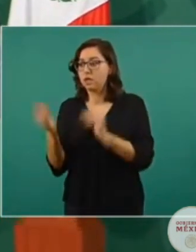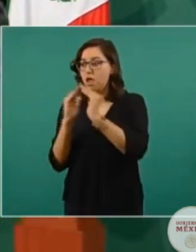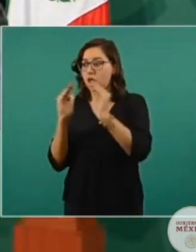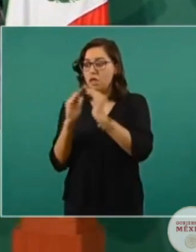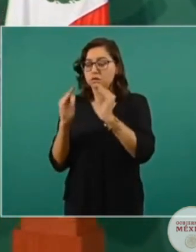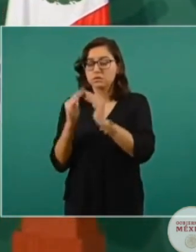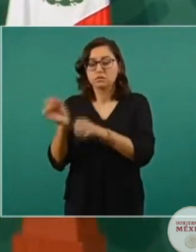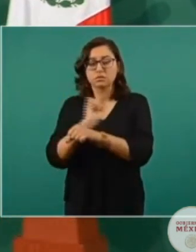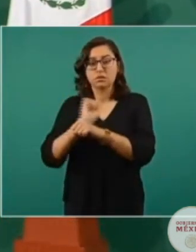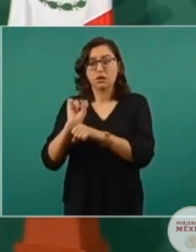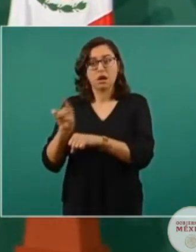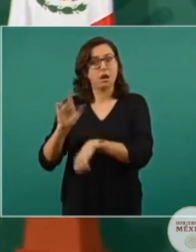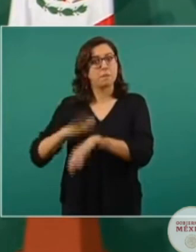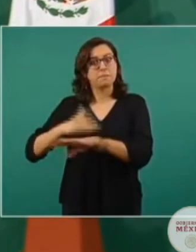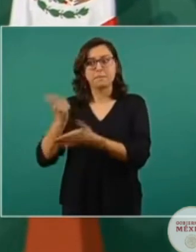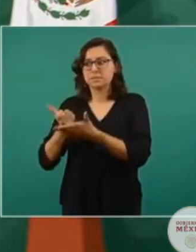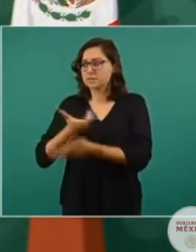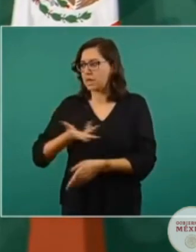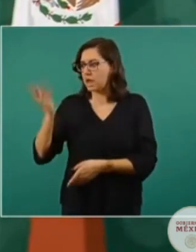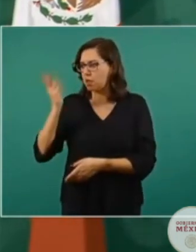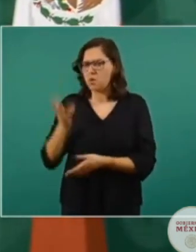de una familia.